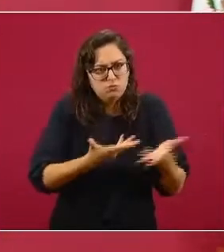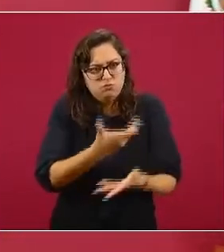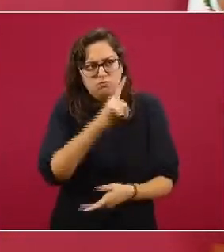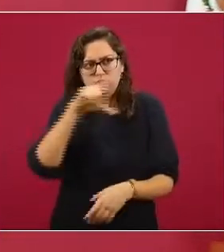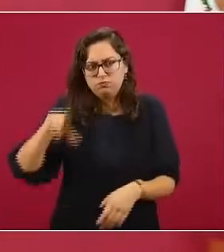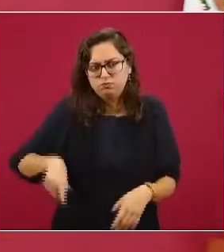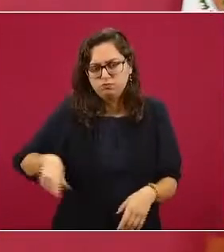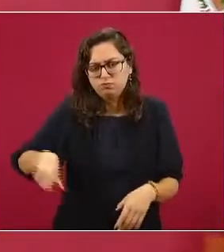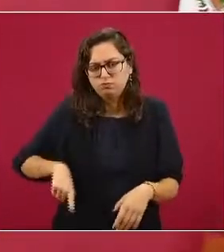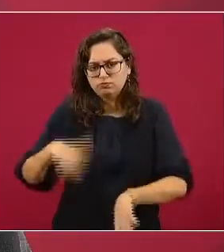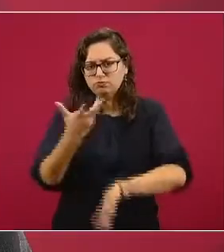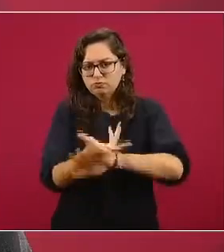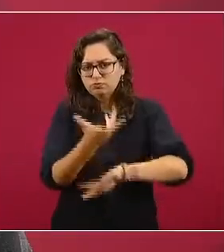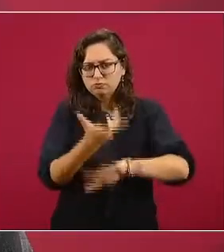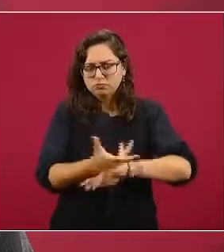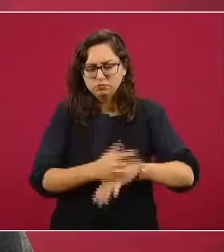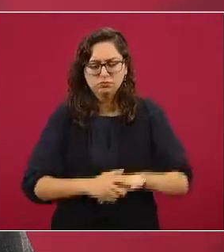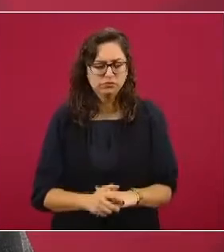de Estados Unidos.